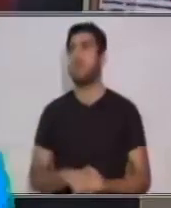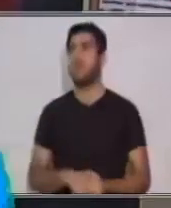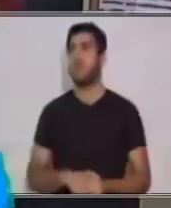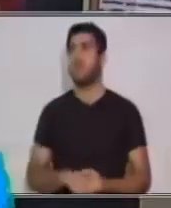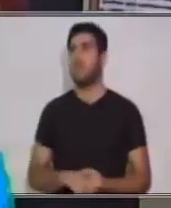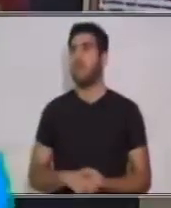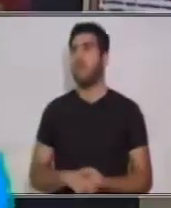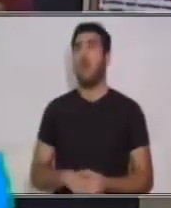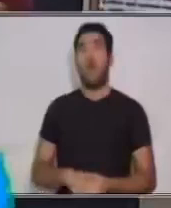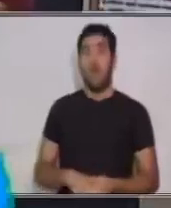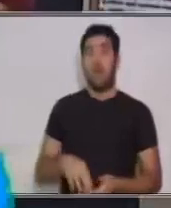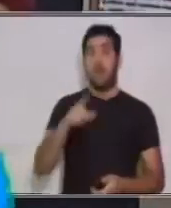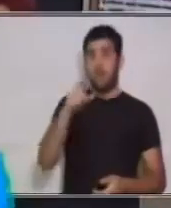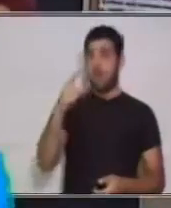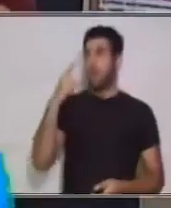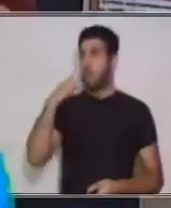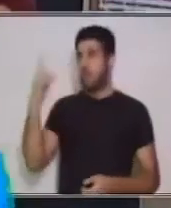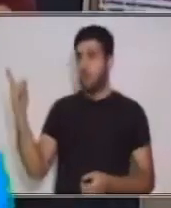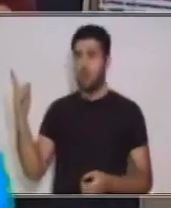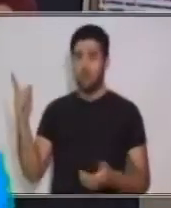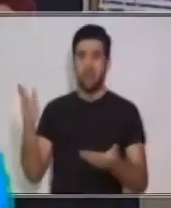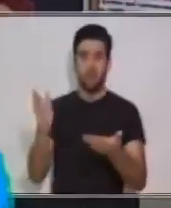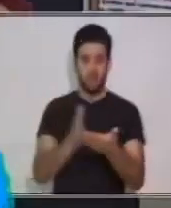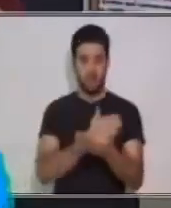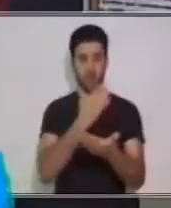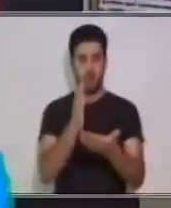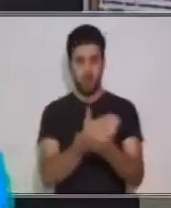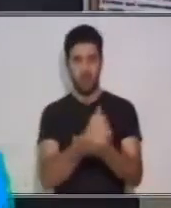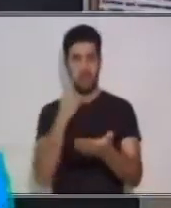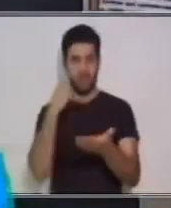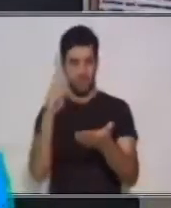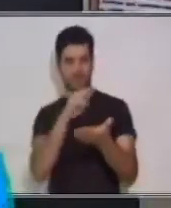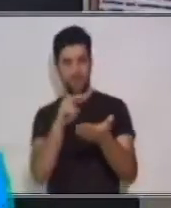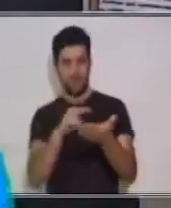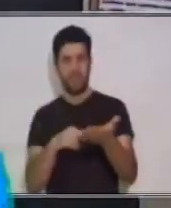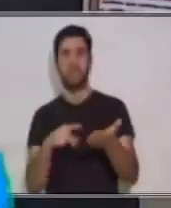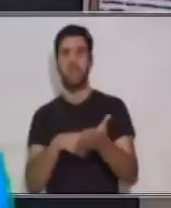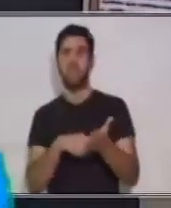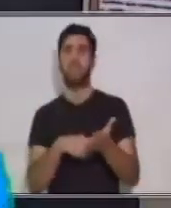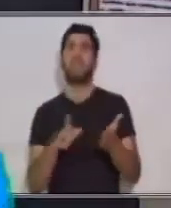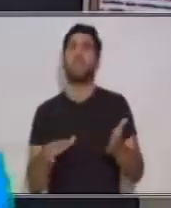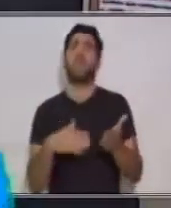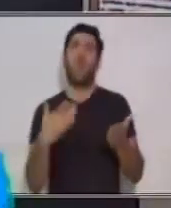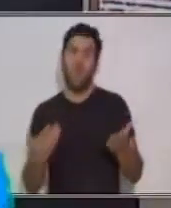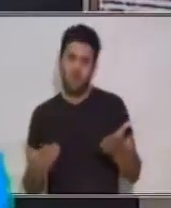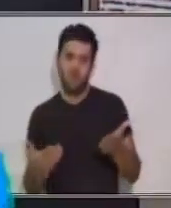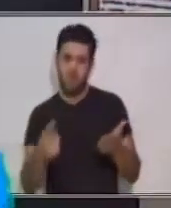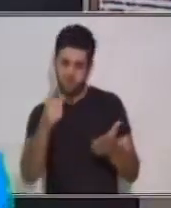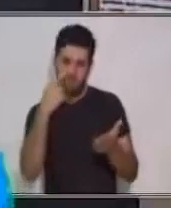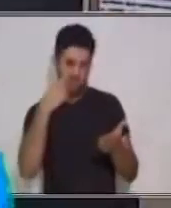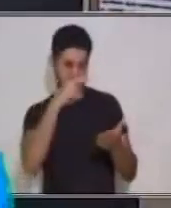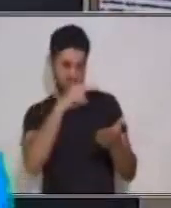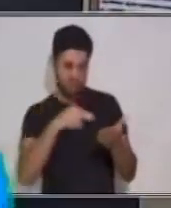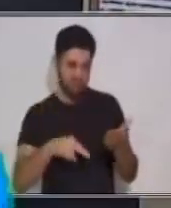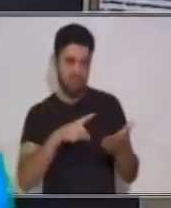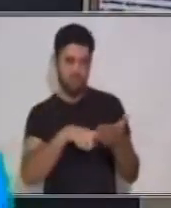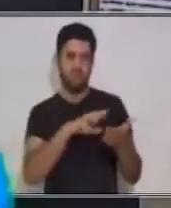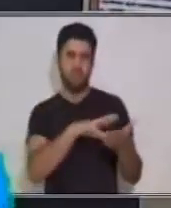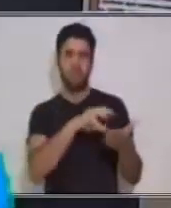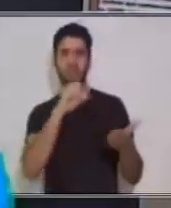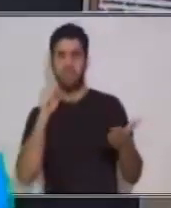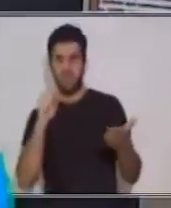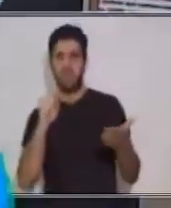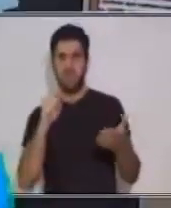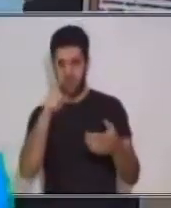¿Has visto alguna enciclopedia? Tal vez en la biblioteca de tu comunidad o de la escuela has observado alguna enciclopedia. Las enciclopedias son esos